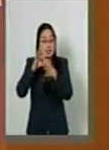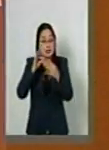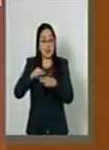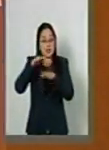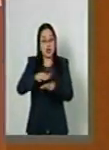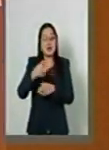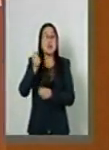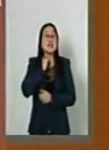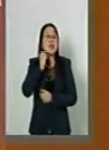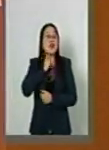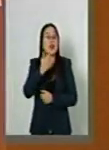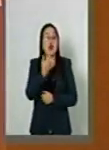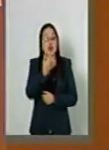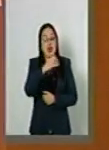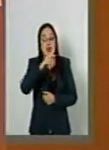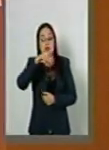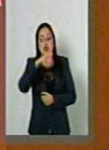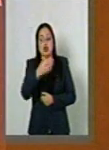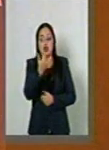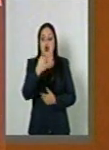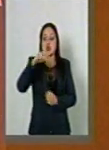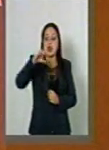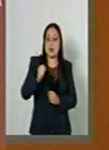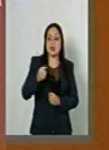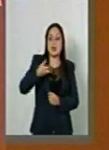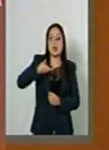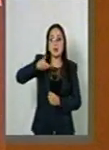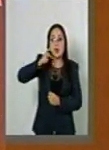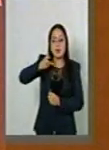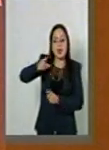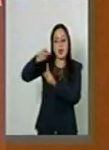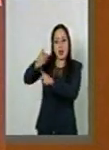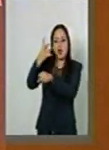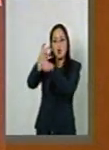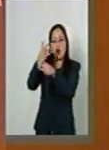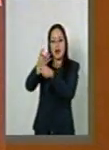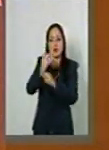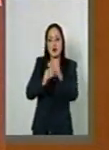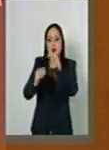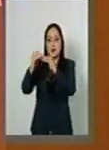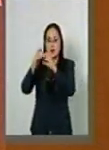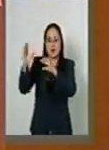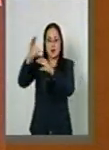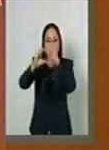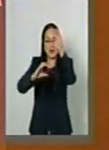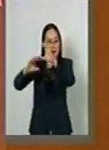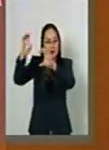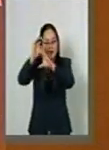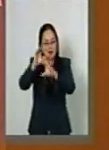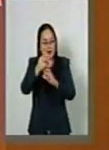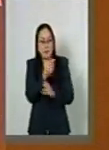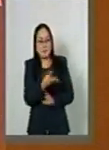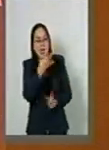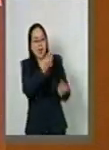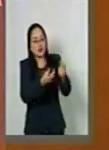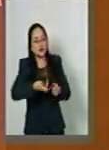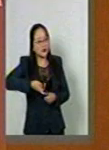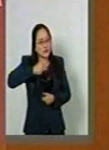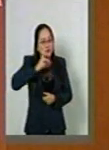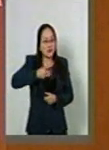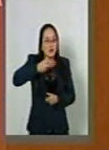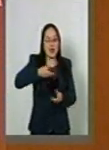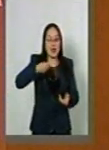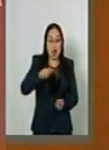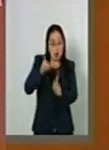Héctor Yunes, que estaba tomando su botella de vino en el cuarto piso, y aquí hay varios que no pasan el alcoholímetro ahorita, no me